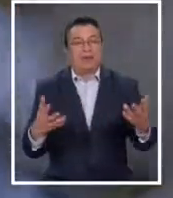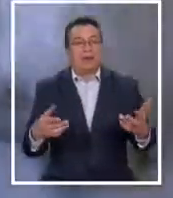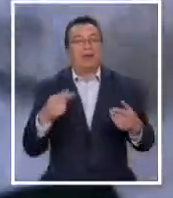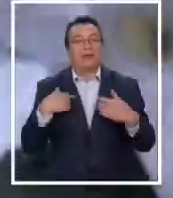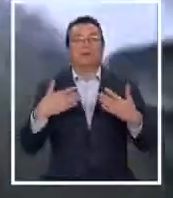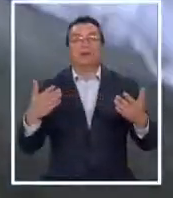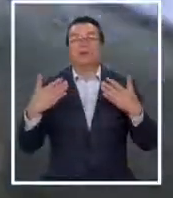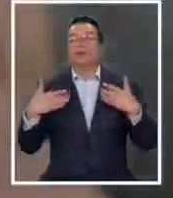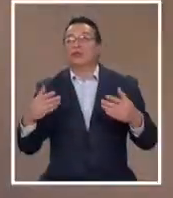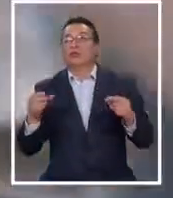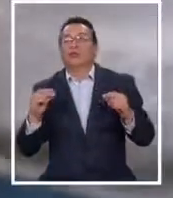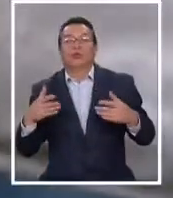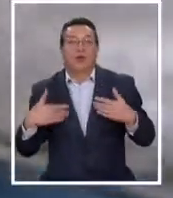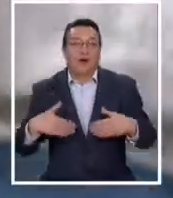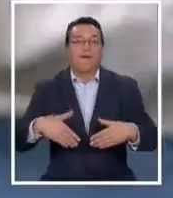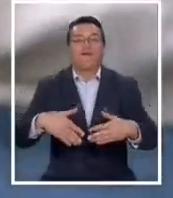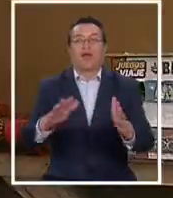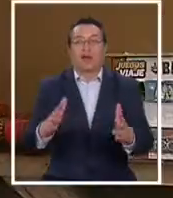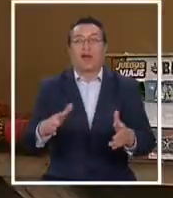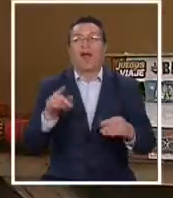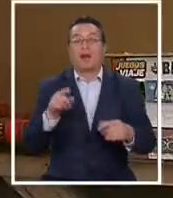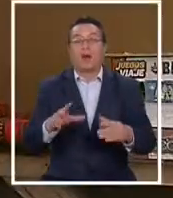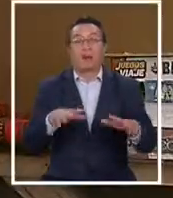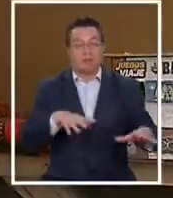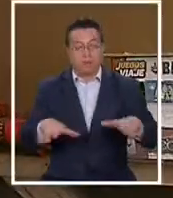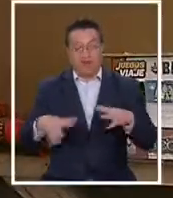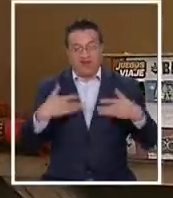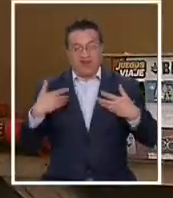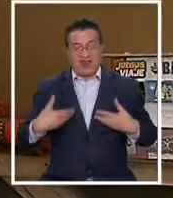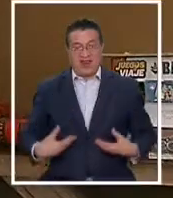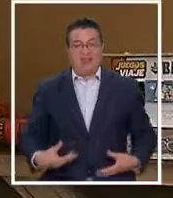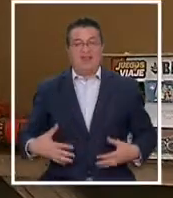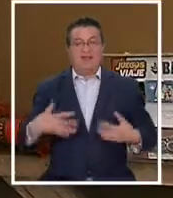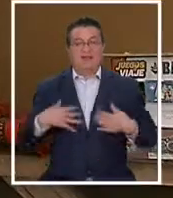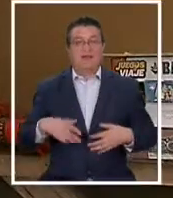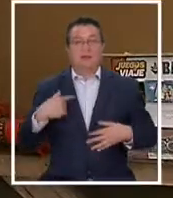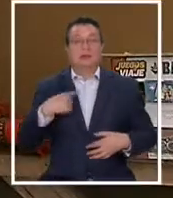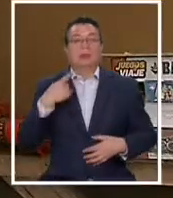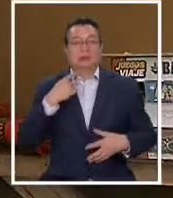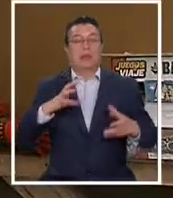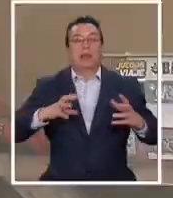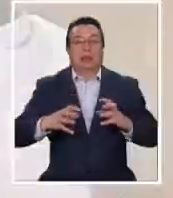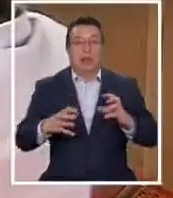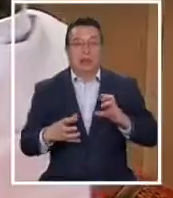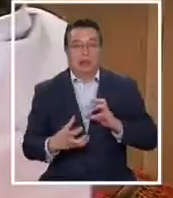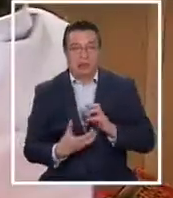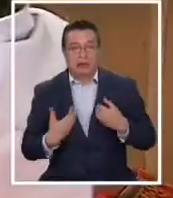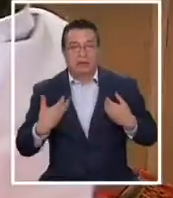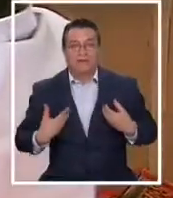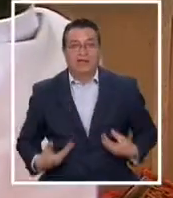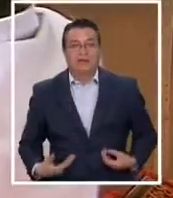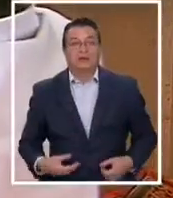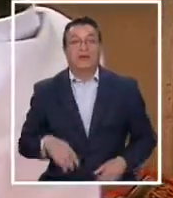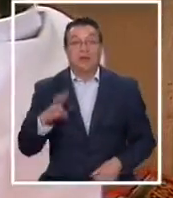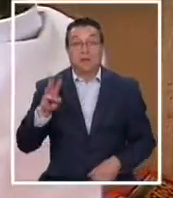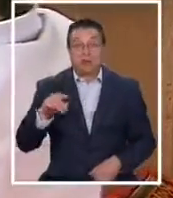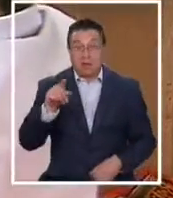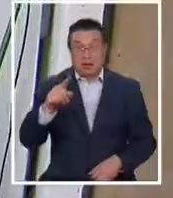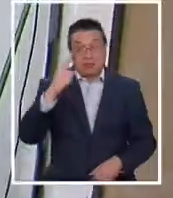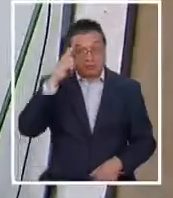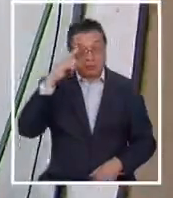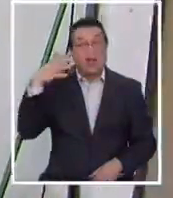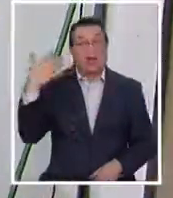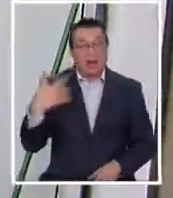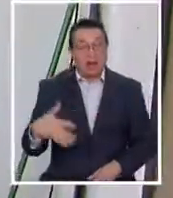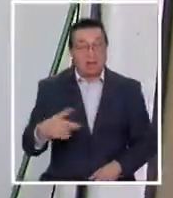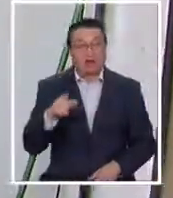respirar un poco. Tiempo también para moverse, su actividad física se ha visto súper disminuida. Esta mamá cree que es fundamental